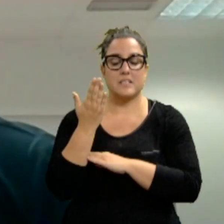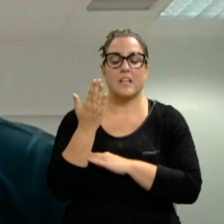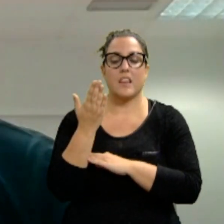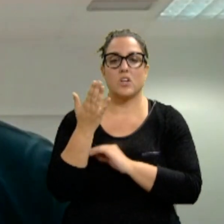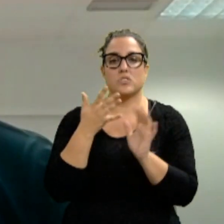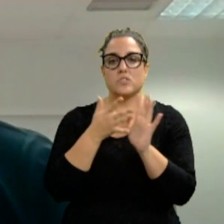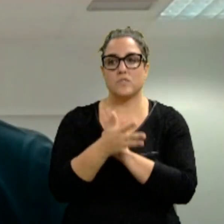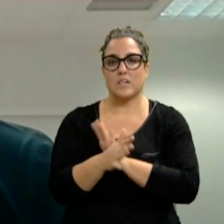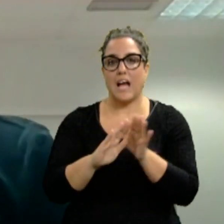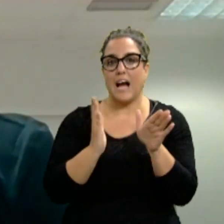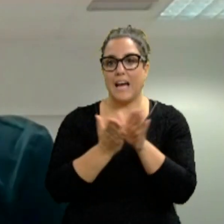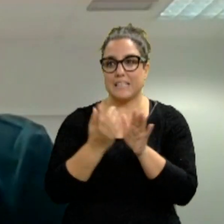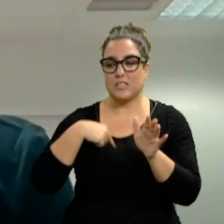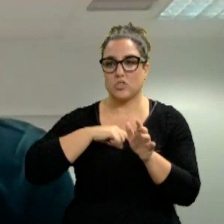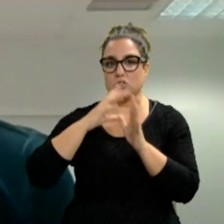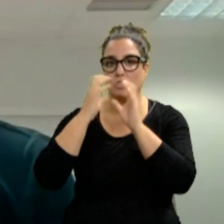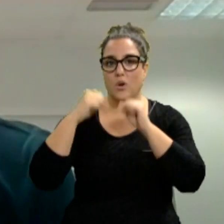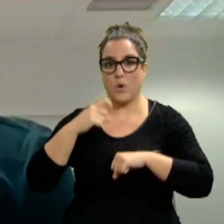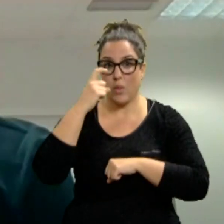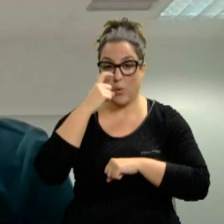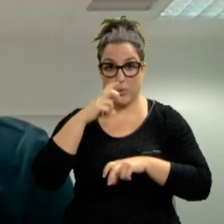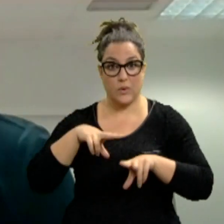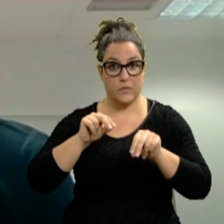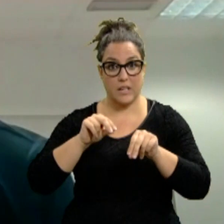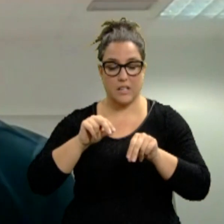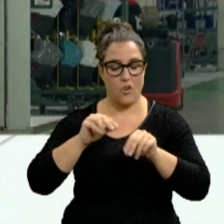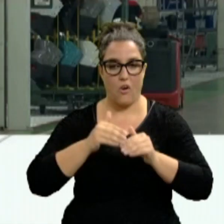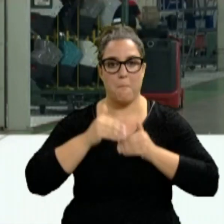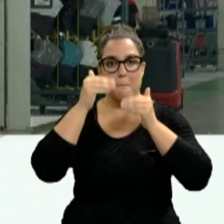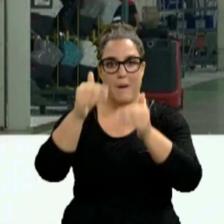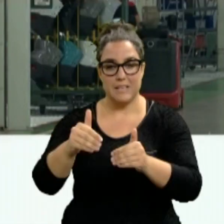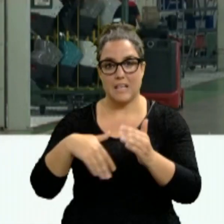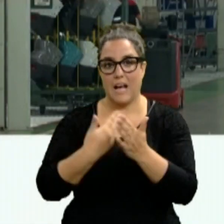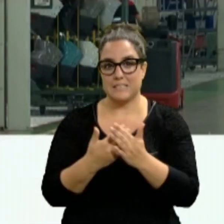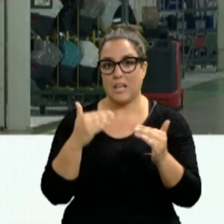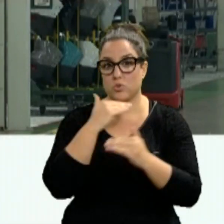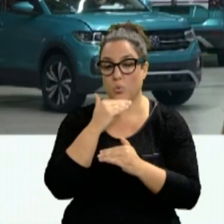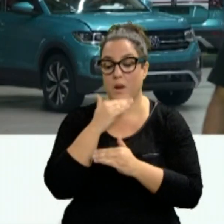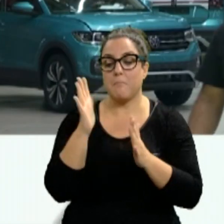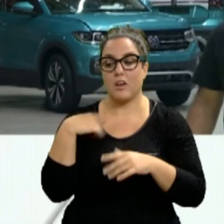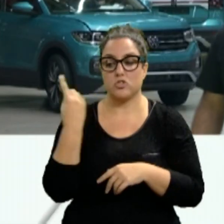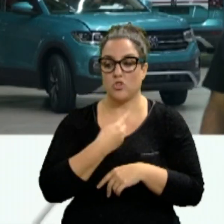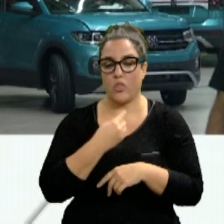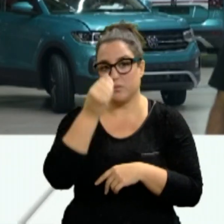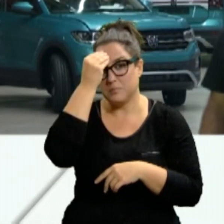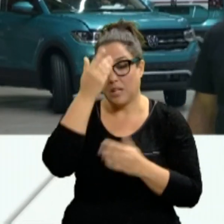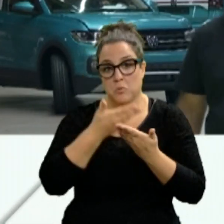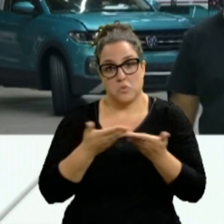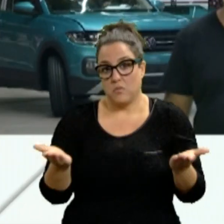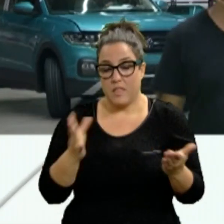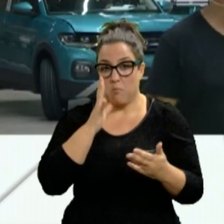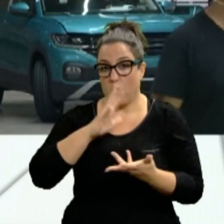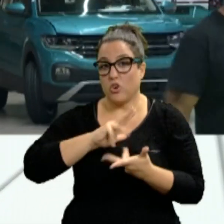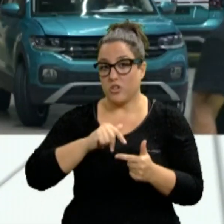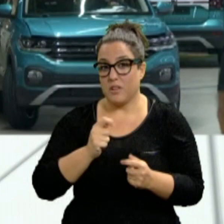allá del ERTE que hemos acordado que va hasta junio, concretamente hasta octubre. Pero todos confiamos en que, bueno, lo que estamos viendo, las noticias